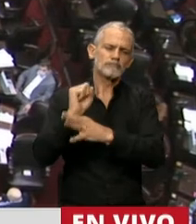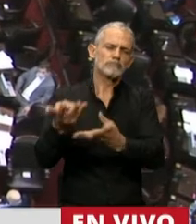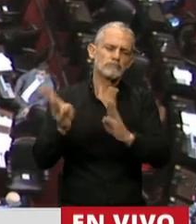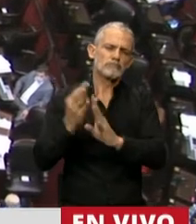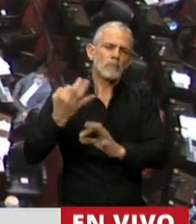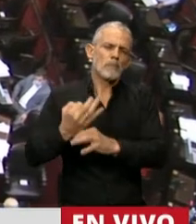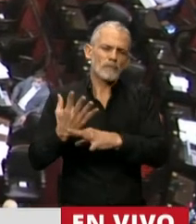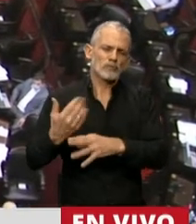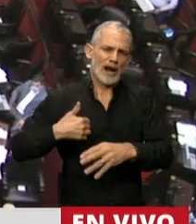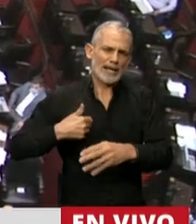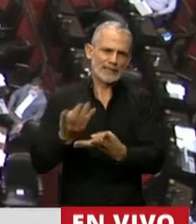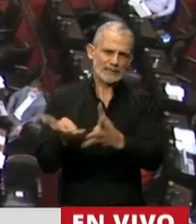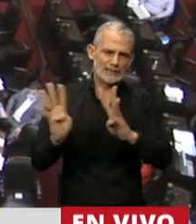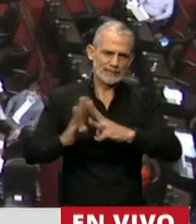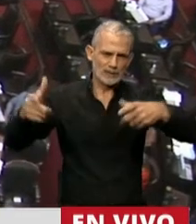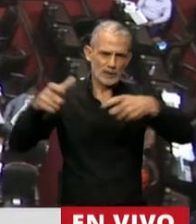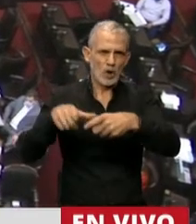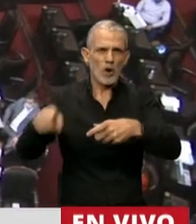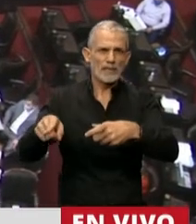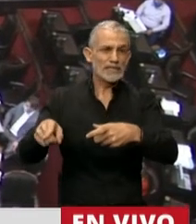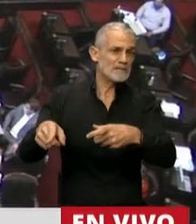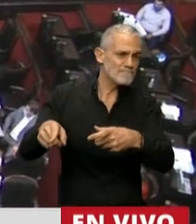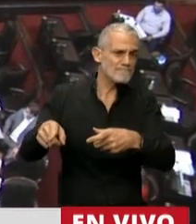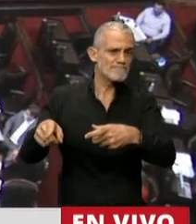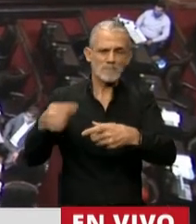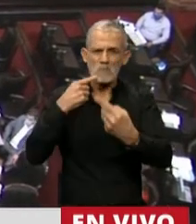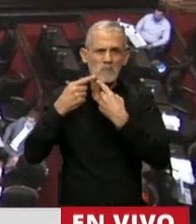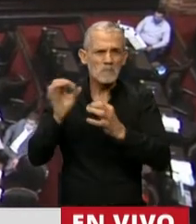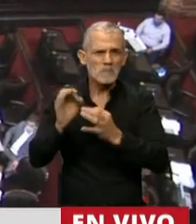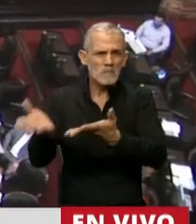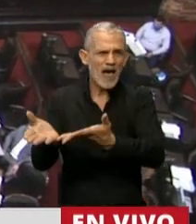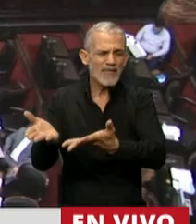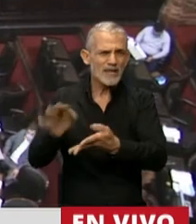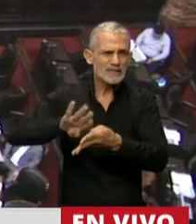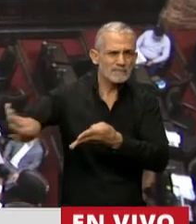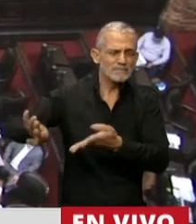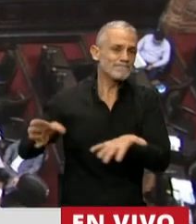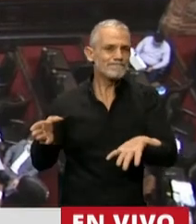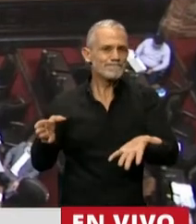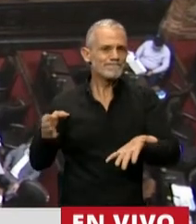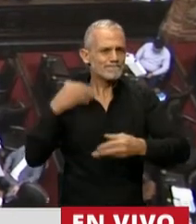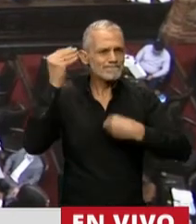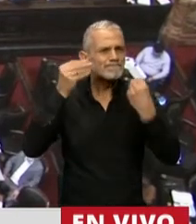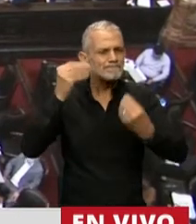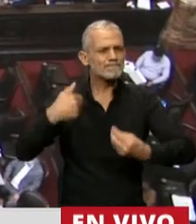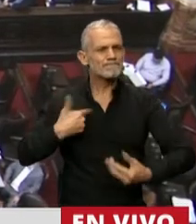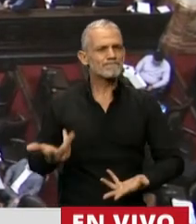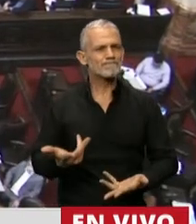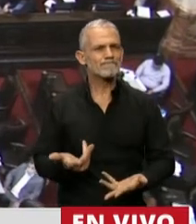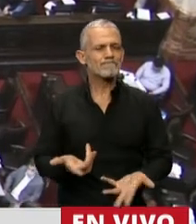especialistas argentinos, tampoco tenga intervención. Por eso,